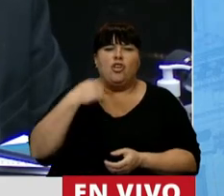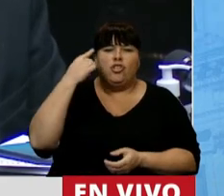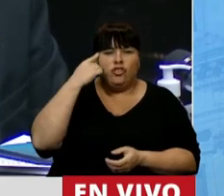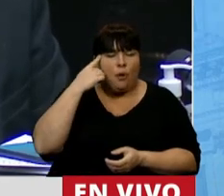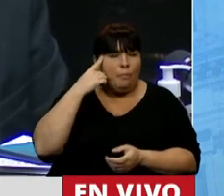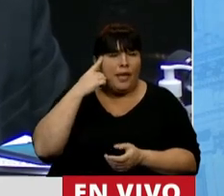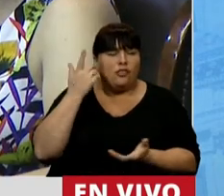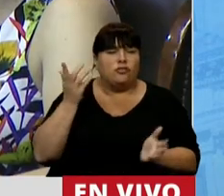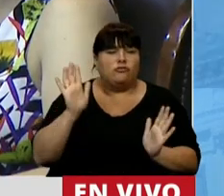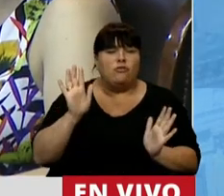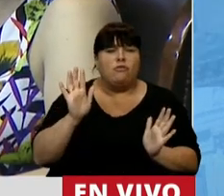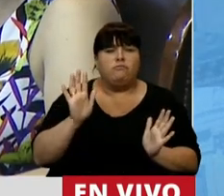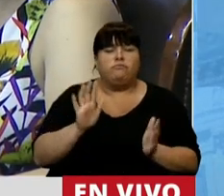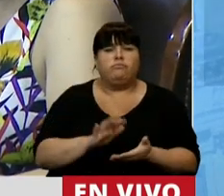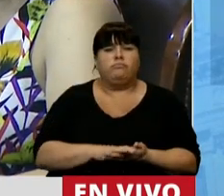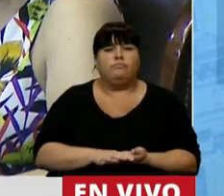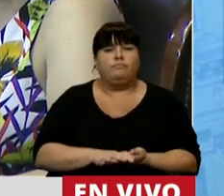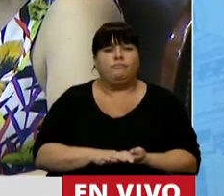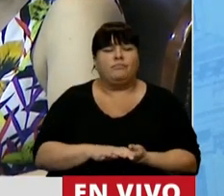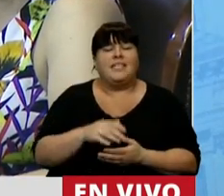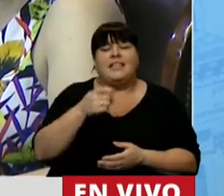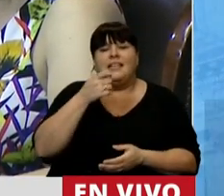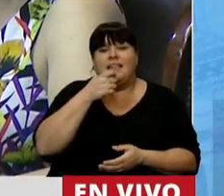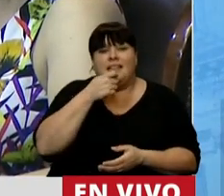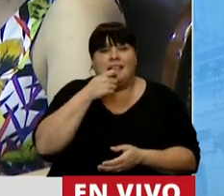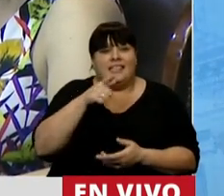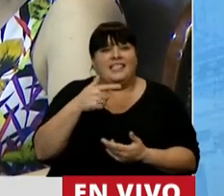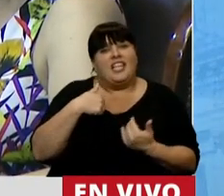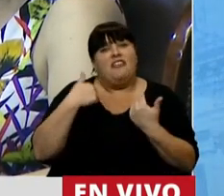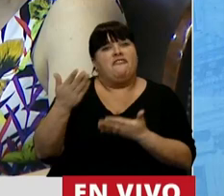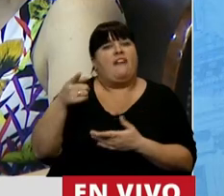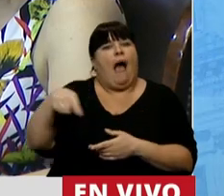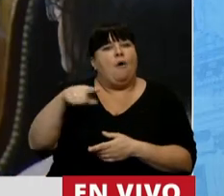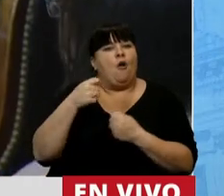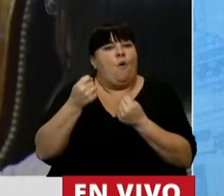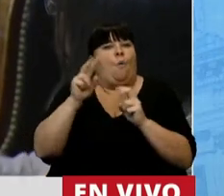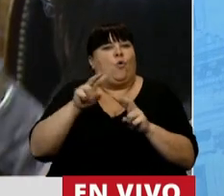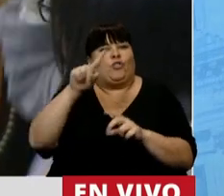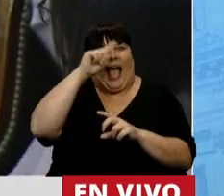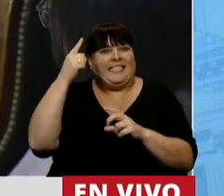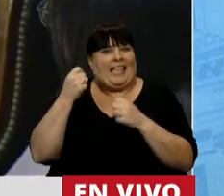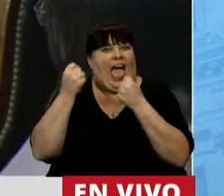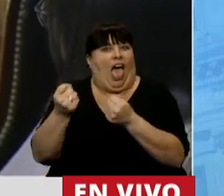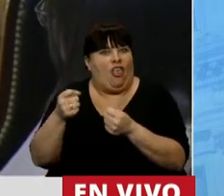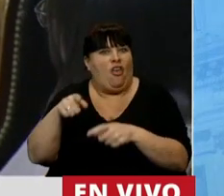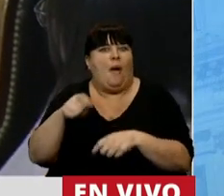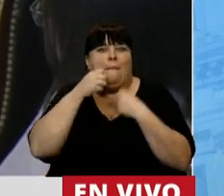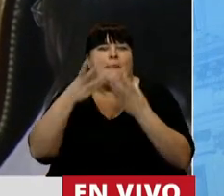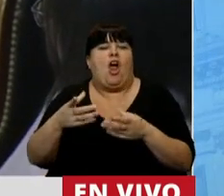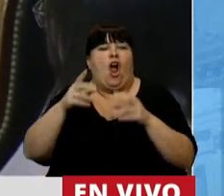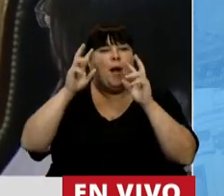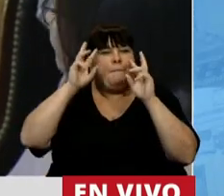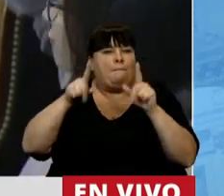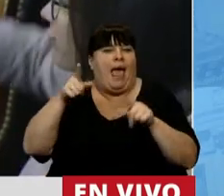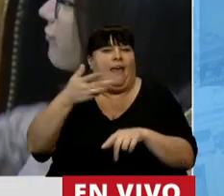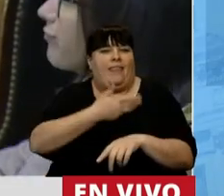naturalmente, hubiera estado del lado de aquellos que fortalecen el Estado y fortalecen las políticas